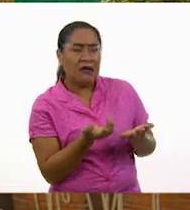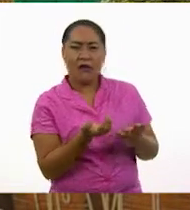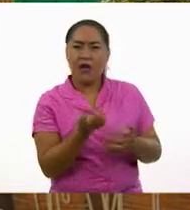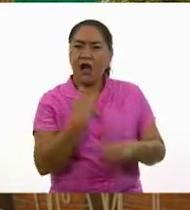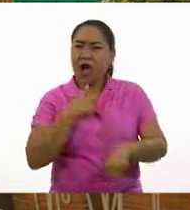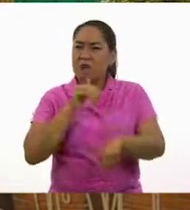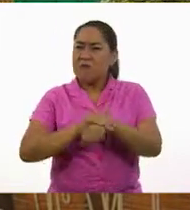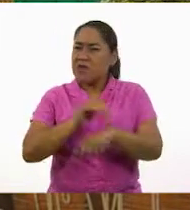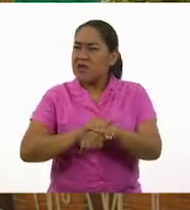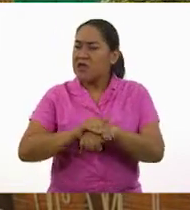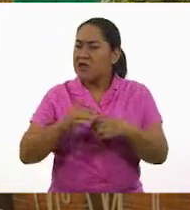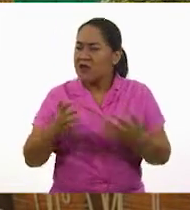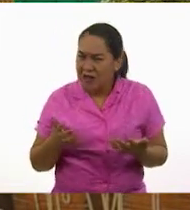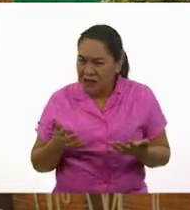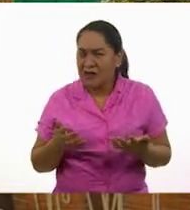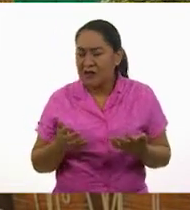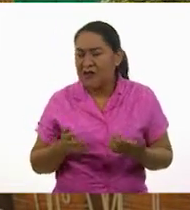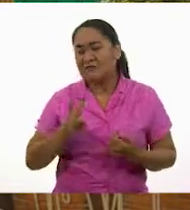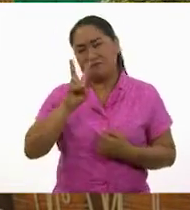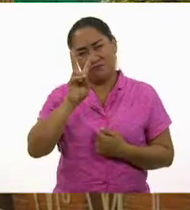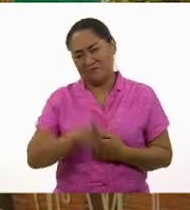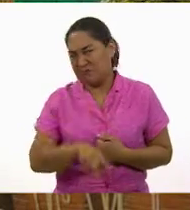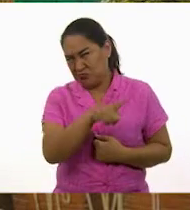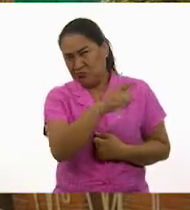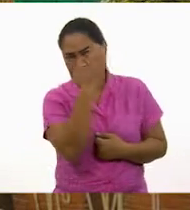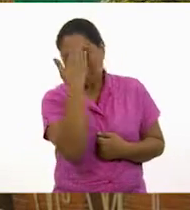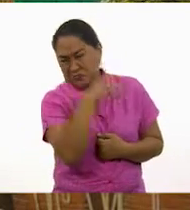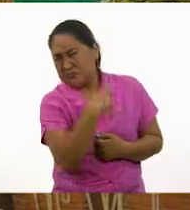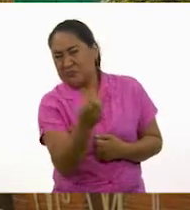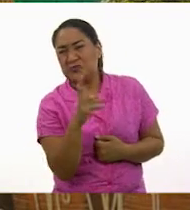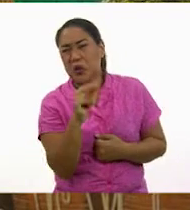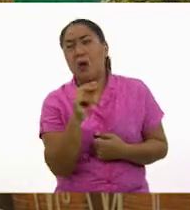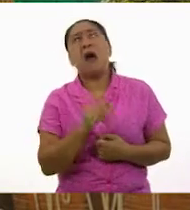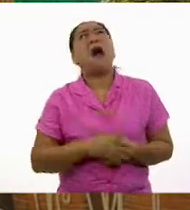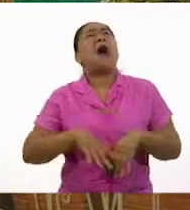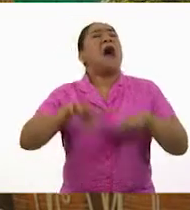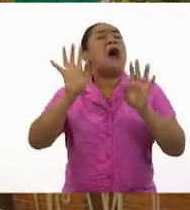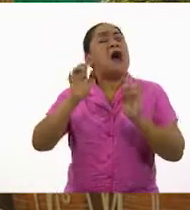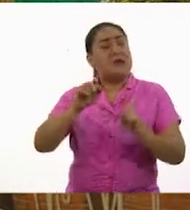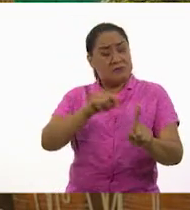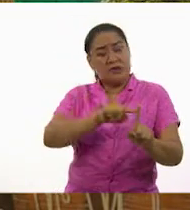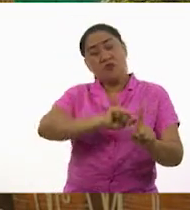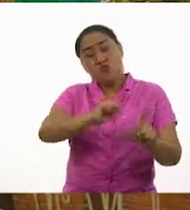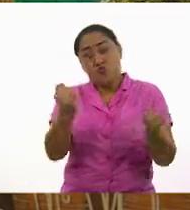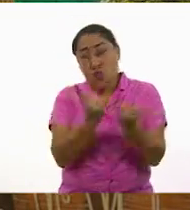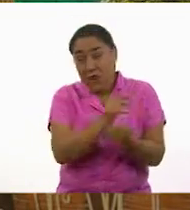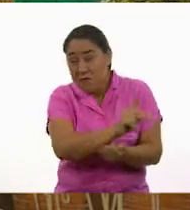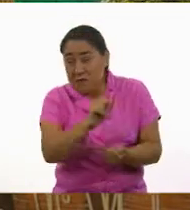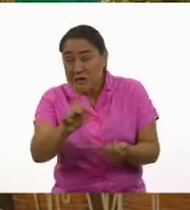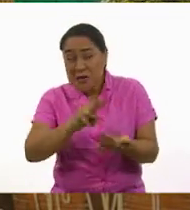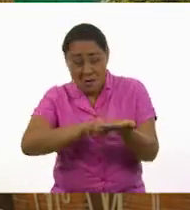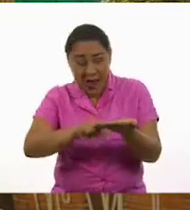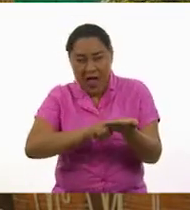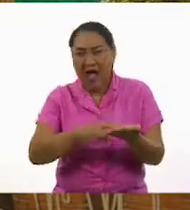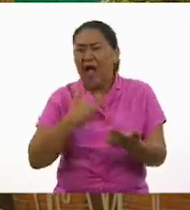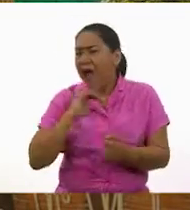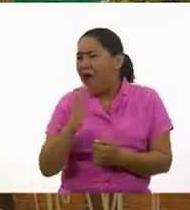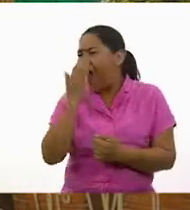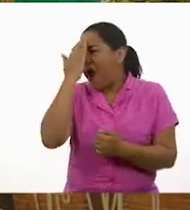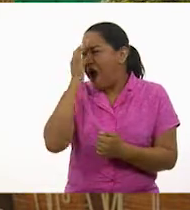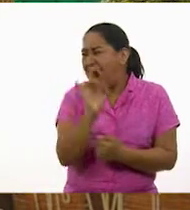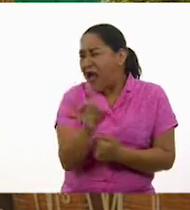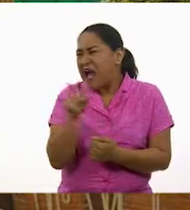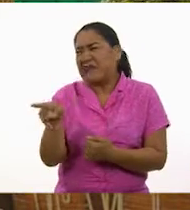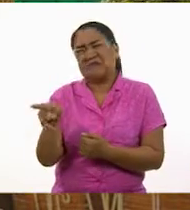amigos y además ni los conoces! ¡Pero he conocido a otros periquitos de esos verdes! ¡Son muy ruidosos